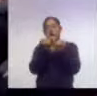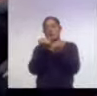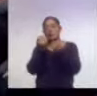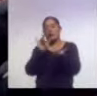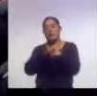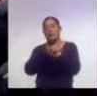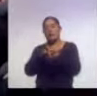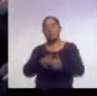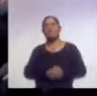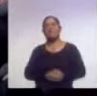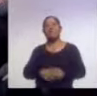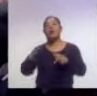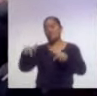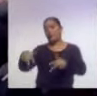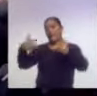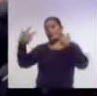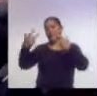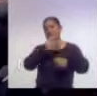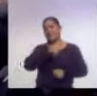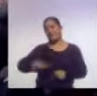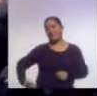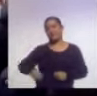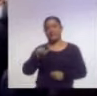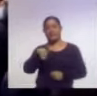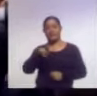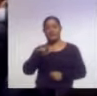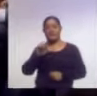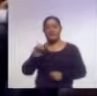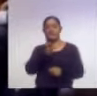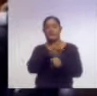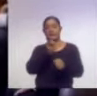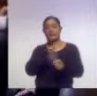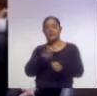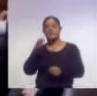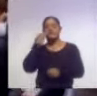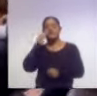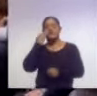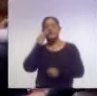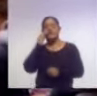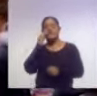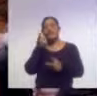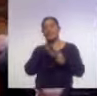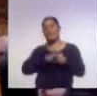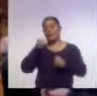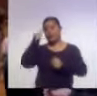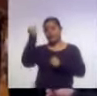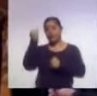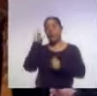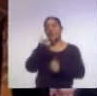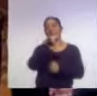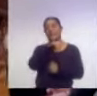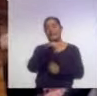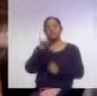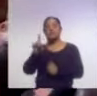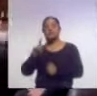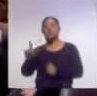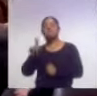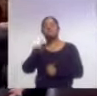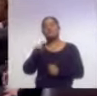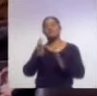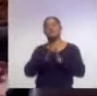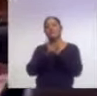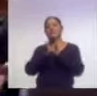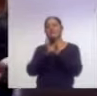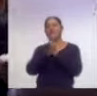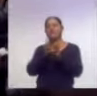A través de una videollamada, el presidente Andrés Manuel López Obrador invitó al fundador de Facebook, Mark Zuckerberg, a participar en el programa de conectividad